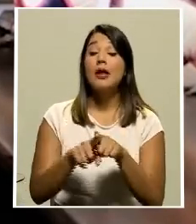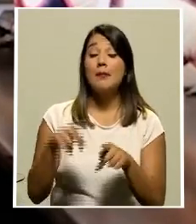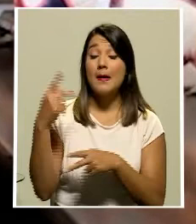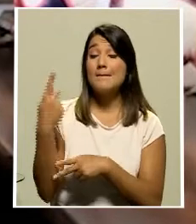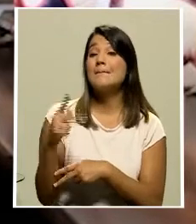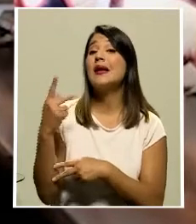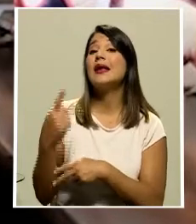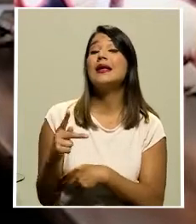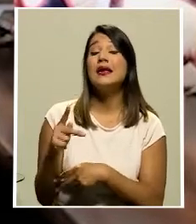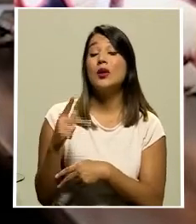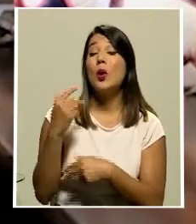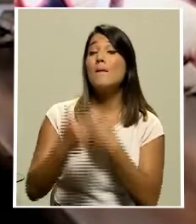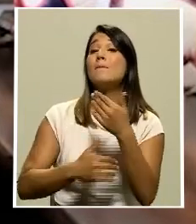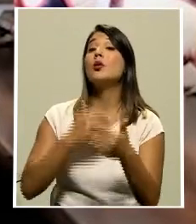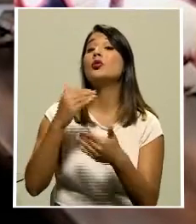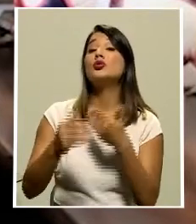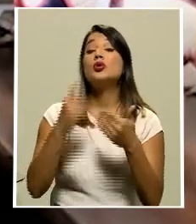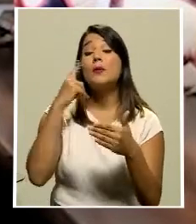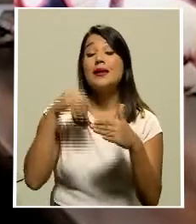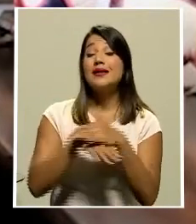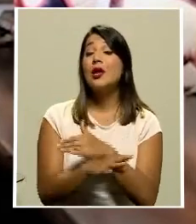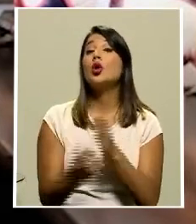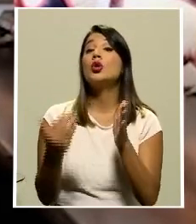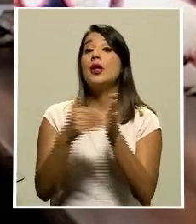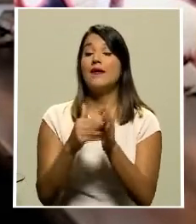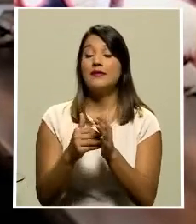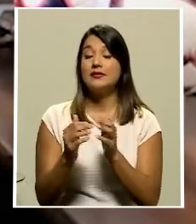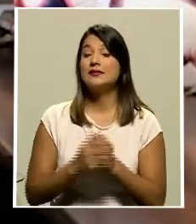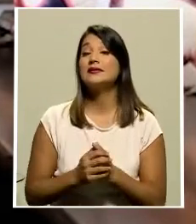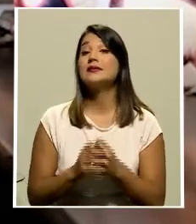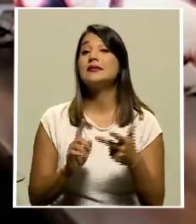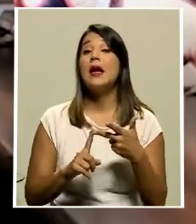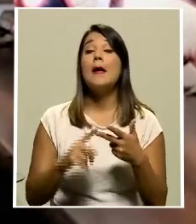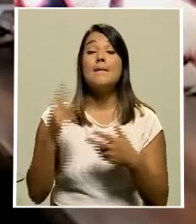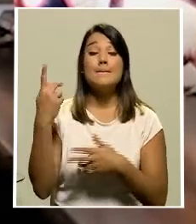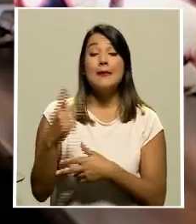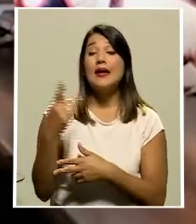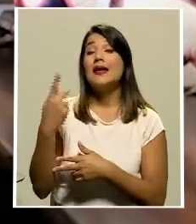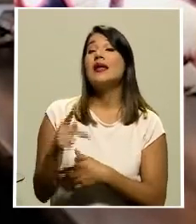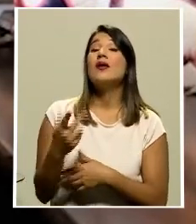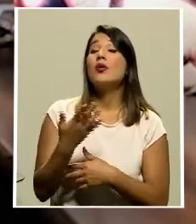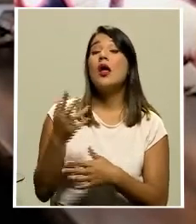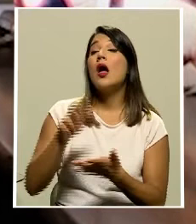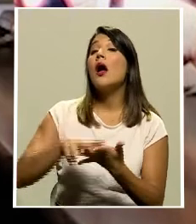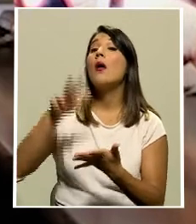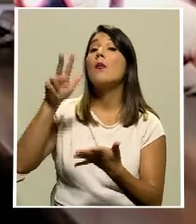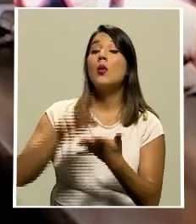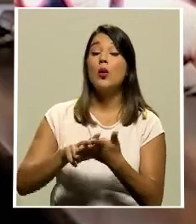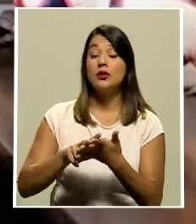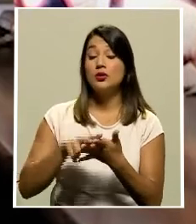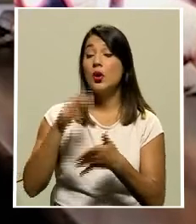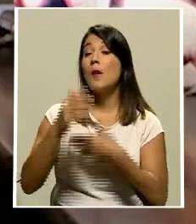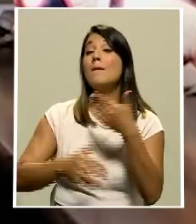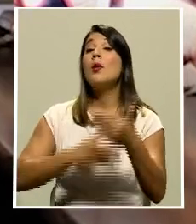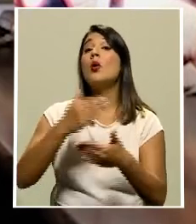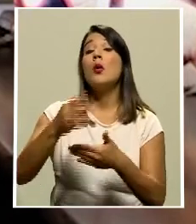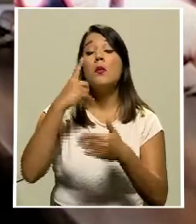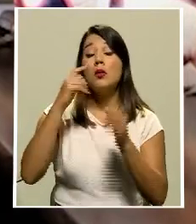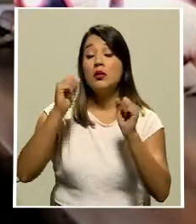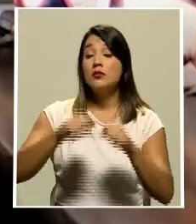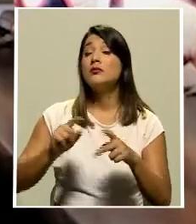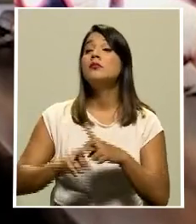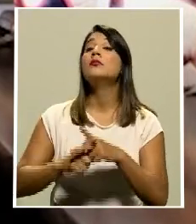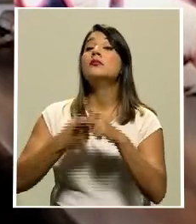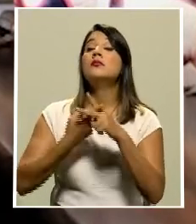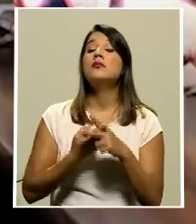protocolo para el regreso de público a estadios, nos ponen en peligro la aprobación del protocolo para iniciar las ligas